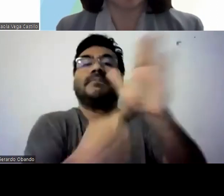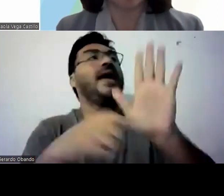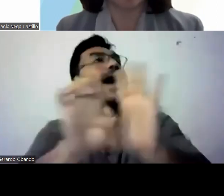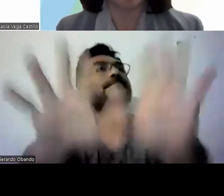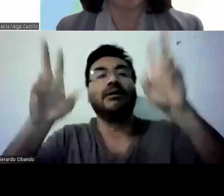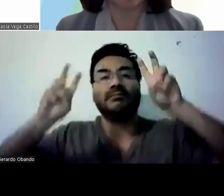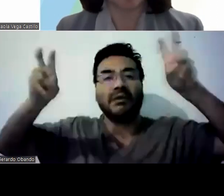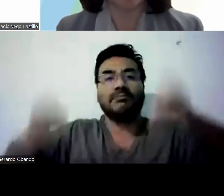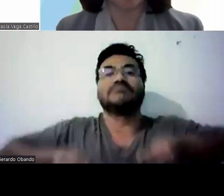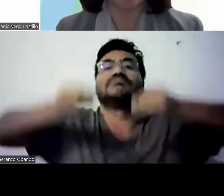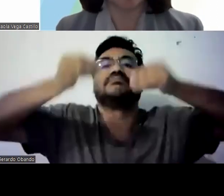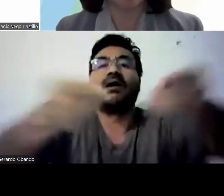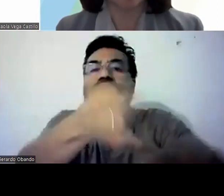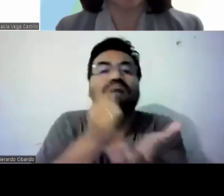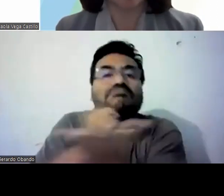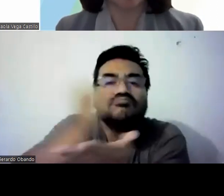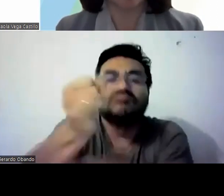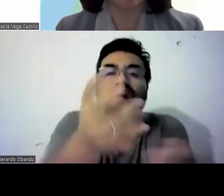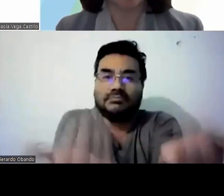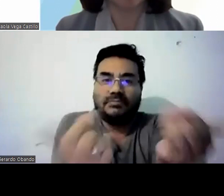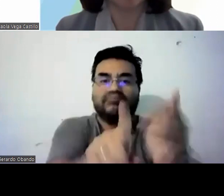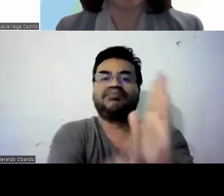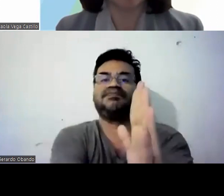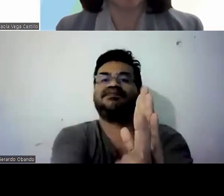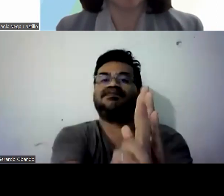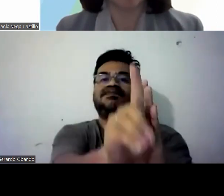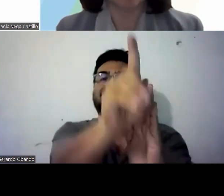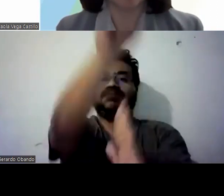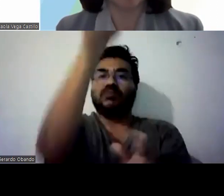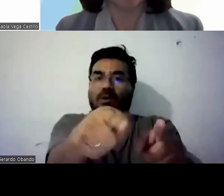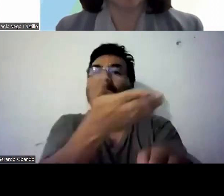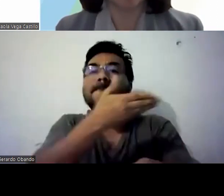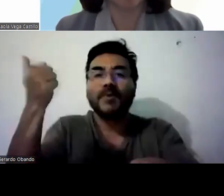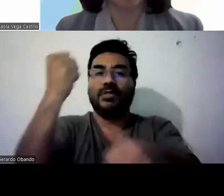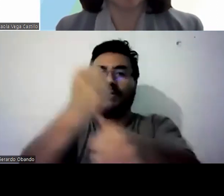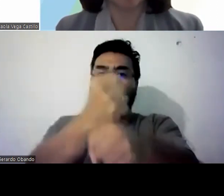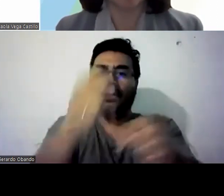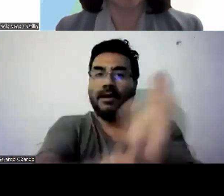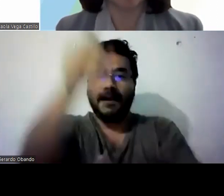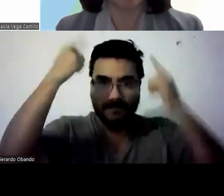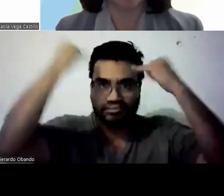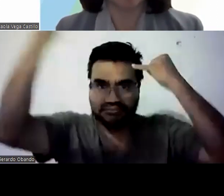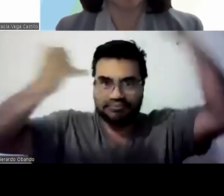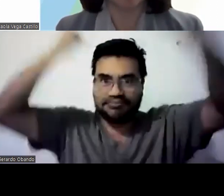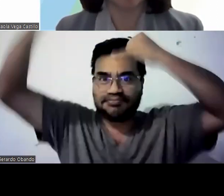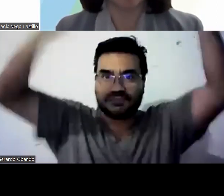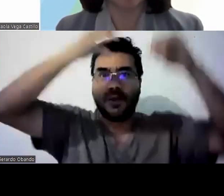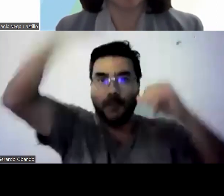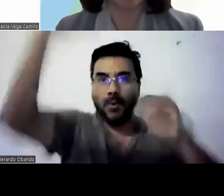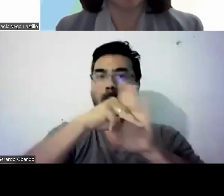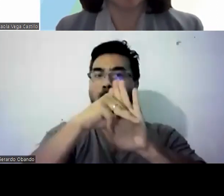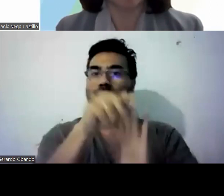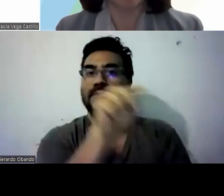pares con sus diferentes ¿para qué? para que esa identidad se vaya definiendo no porque se la imponen sino porque la persona la desarrolla